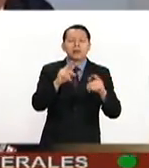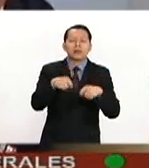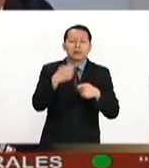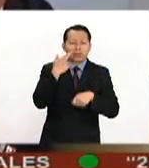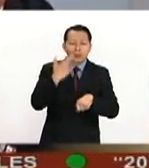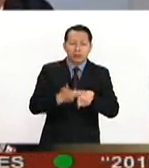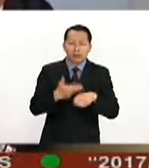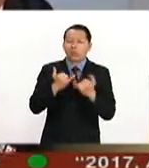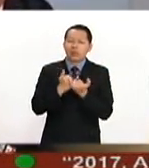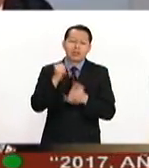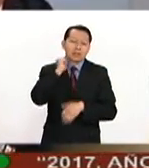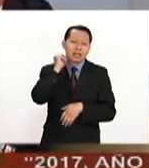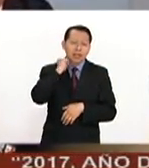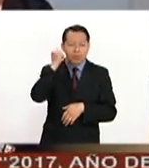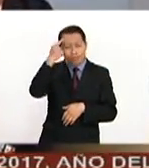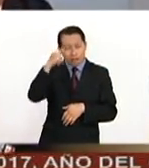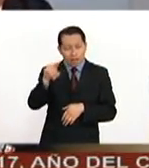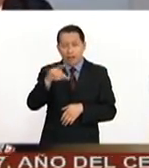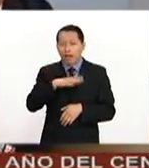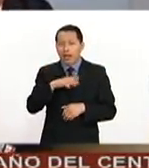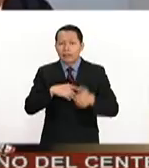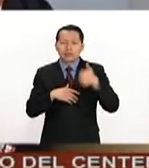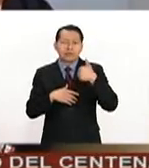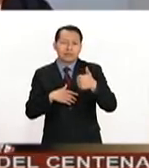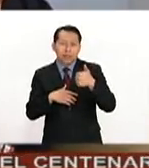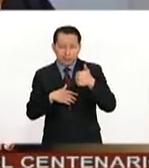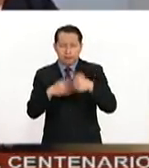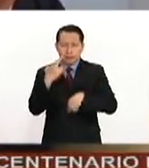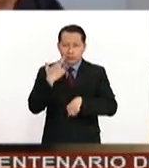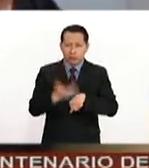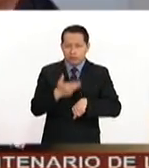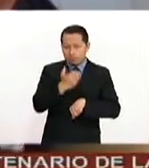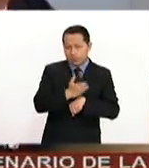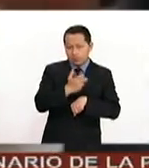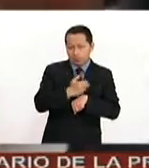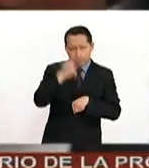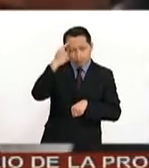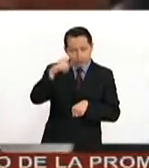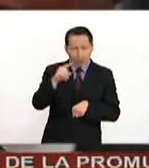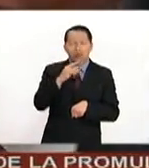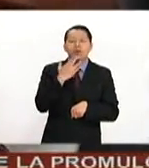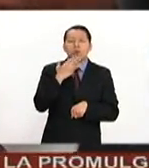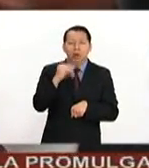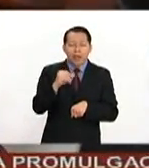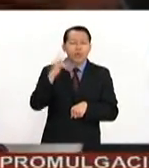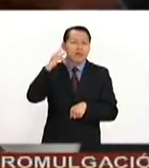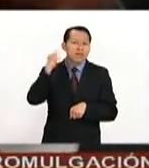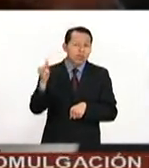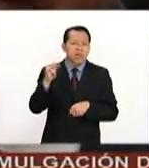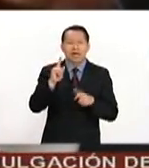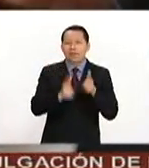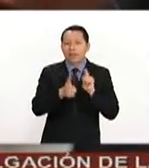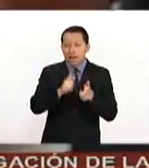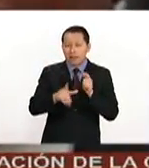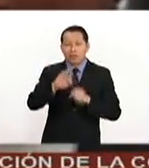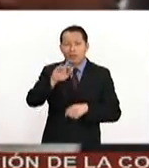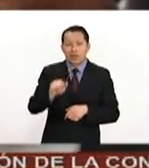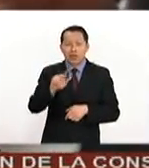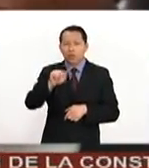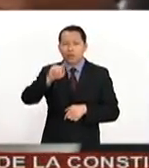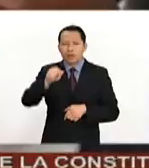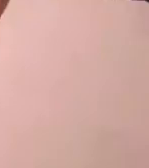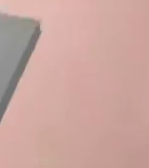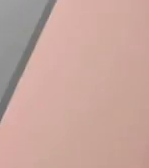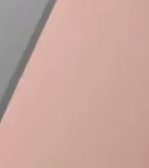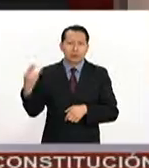Senado las propuestas de nombramientos para ocupar seis cargos consulares en Estados Unidos para los estados de Colorado, California, Texas, Florida, Utah y